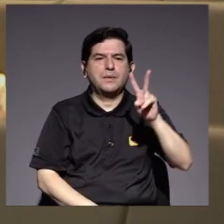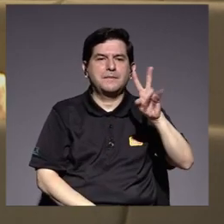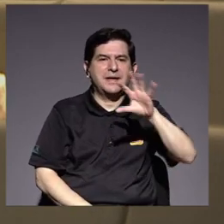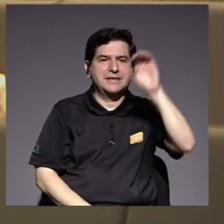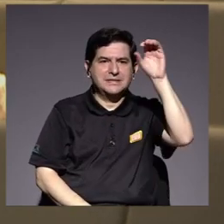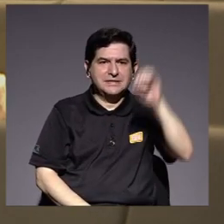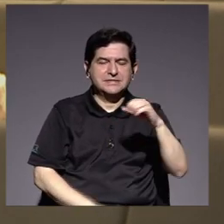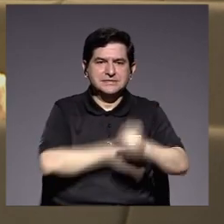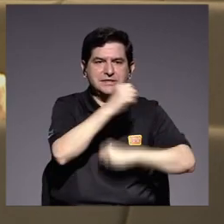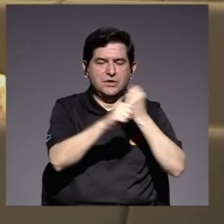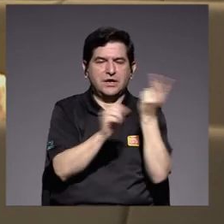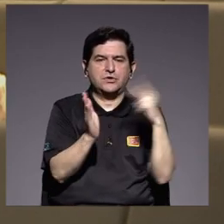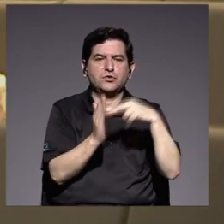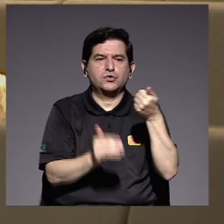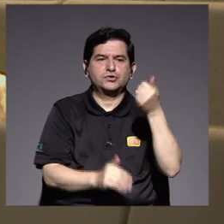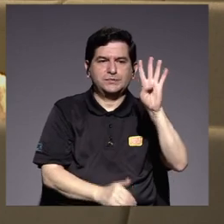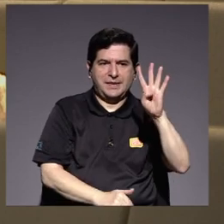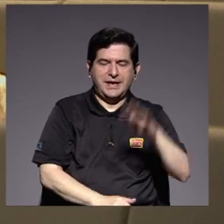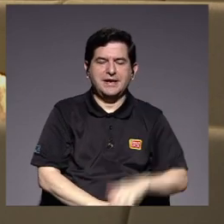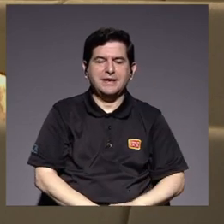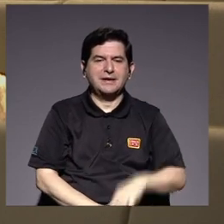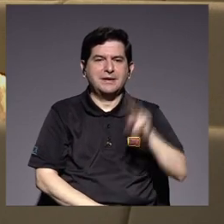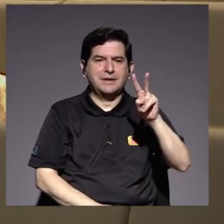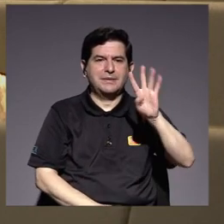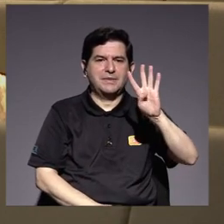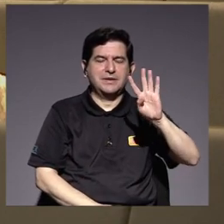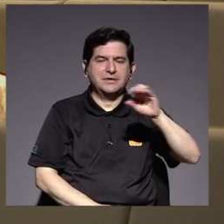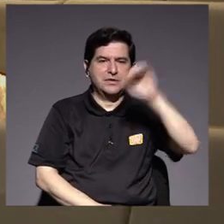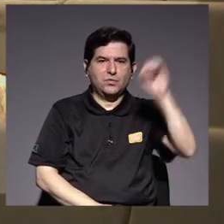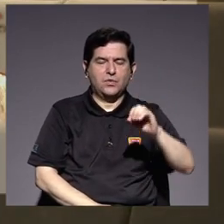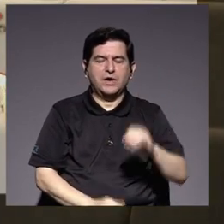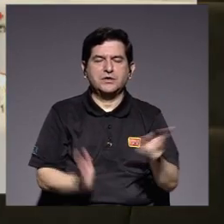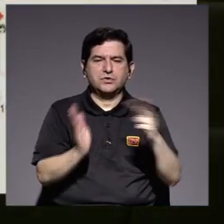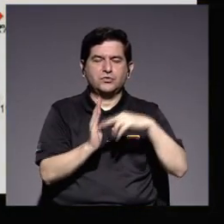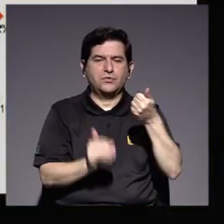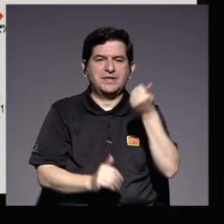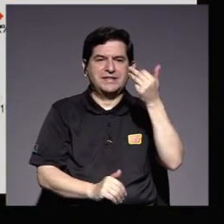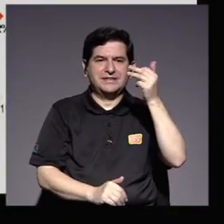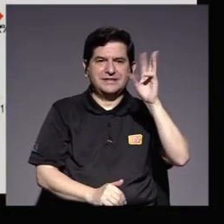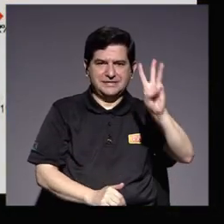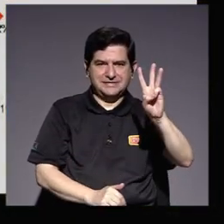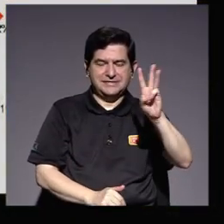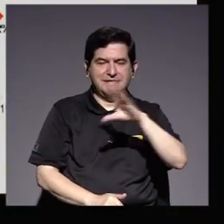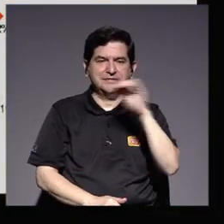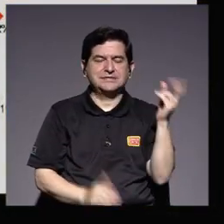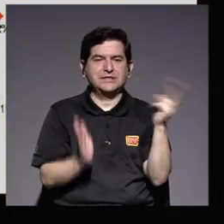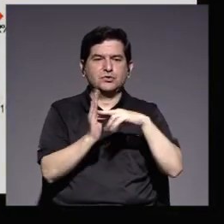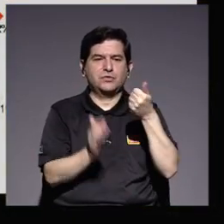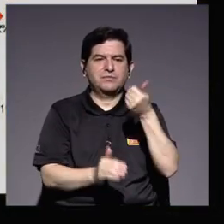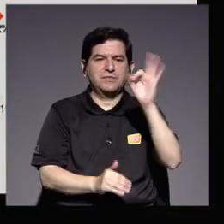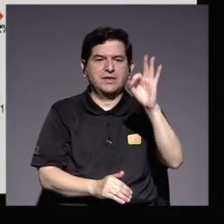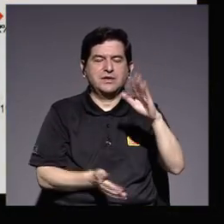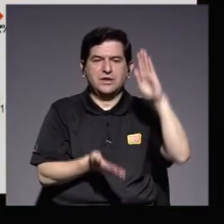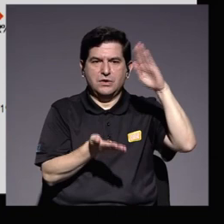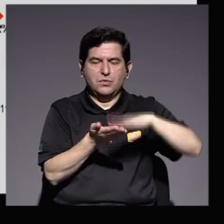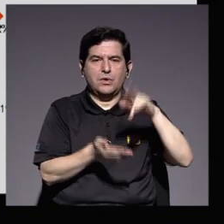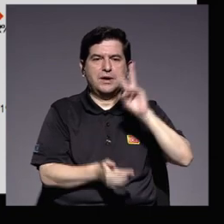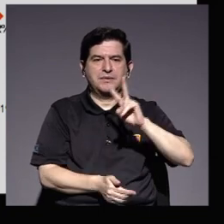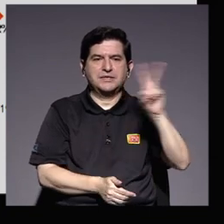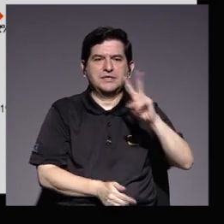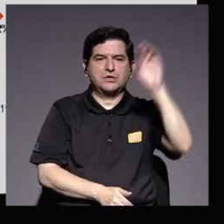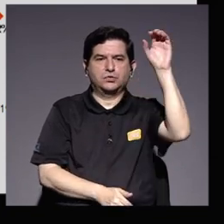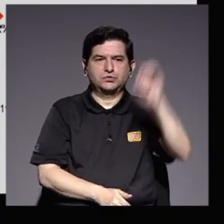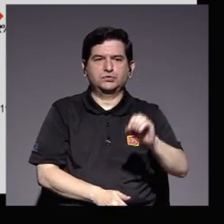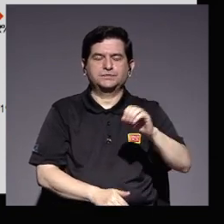% en el año 2014 un 24% en el año 2016 y en el año 2019 se redujo un 22